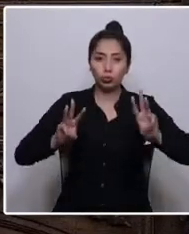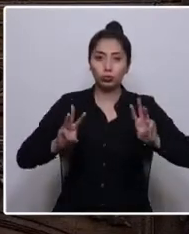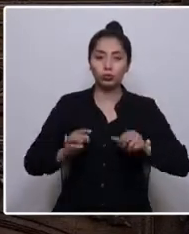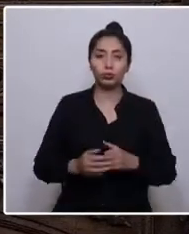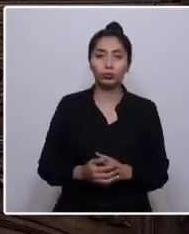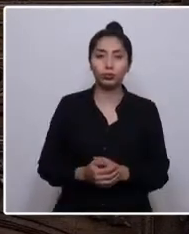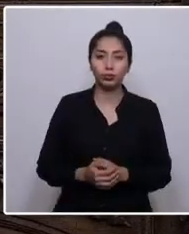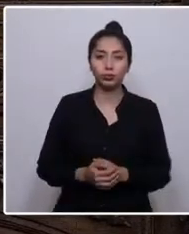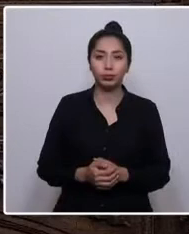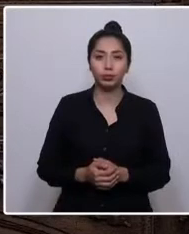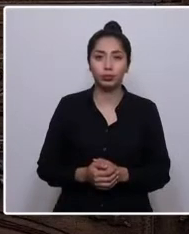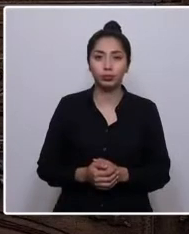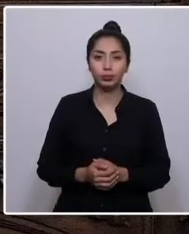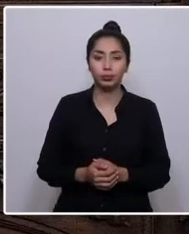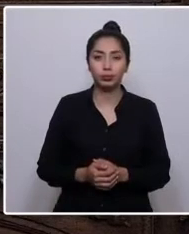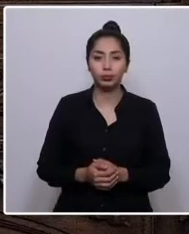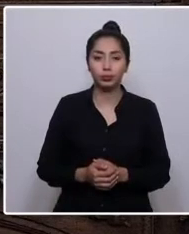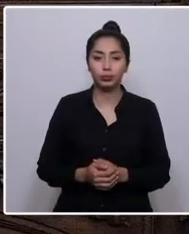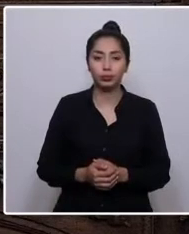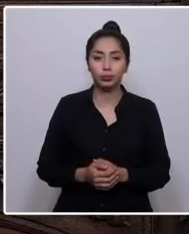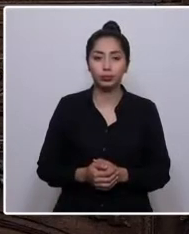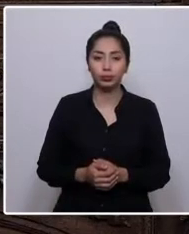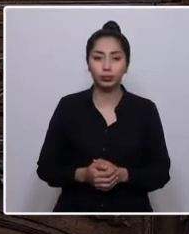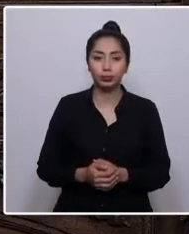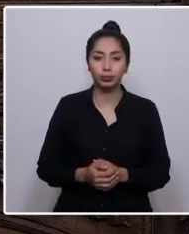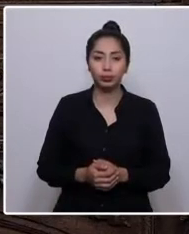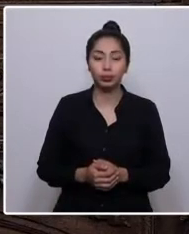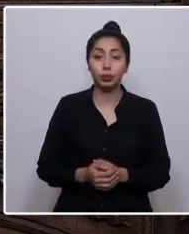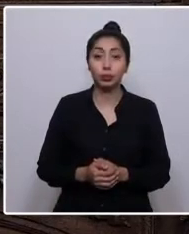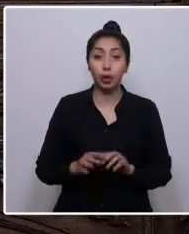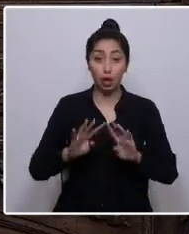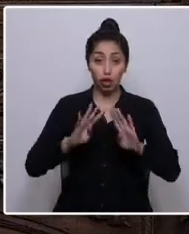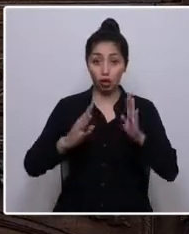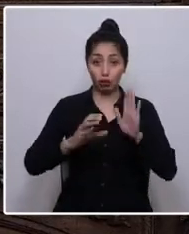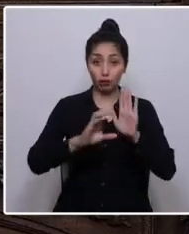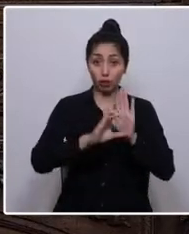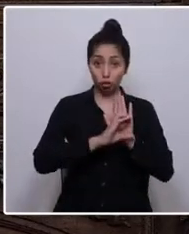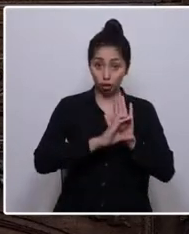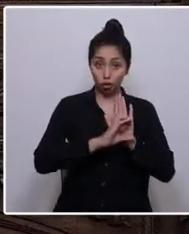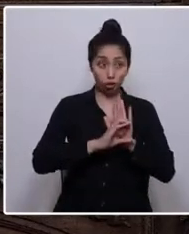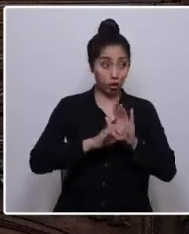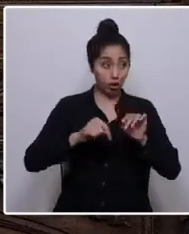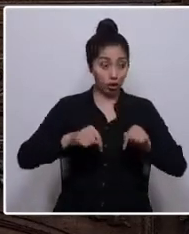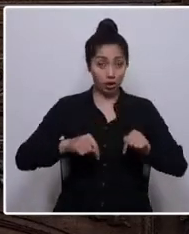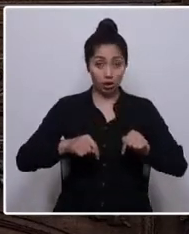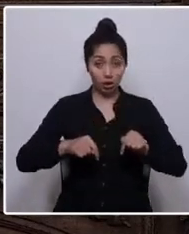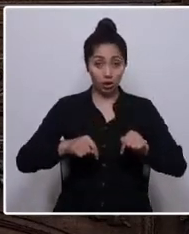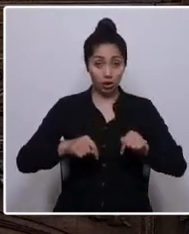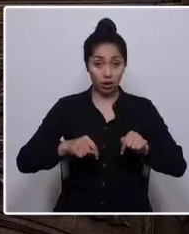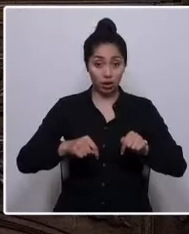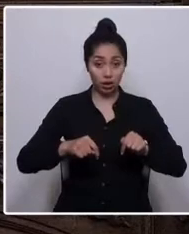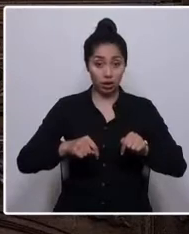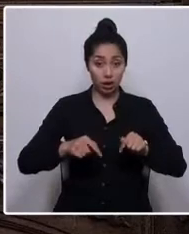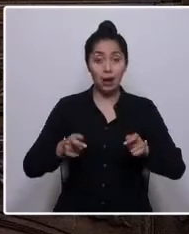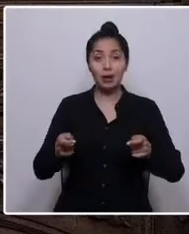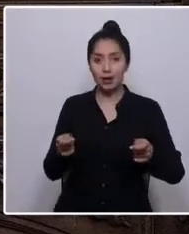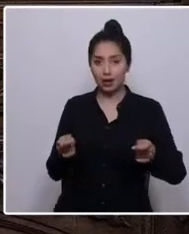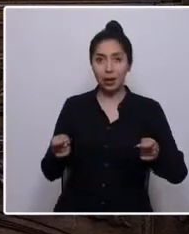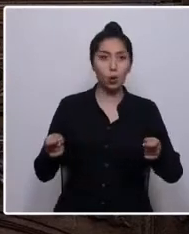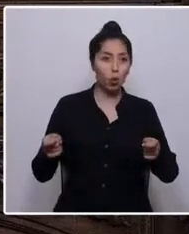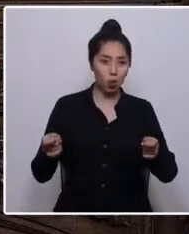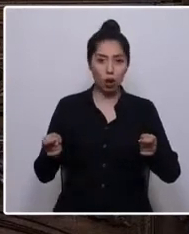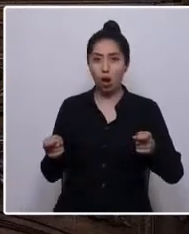La Convención ha regulado los procesos de participación y